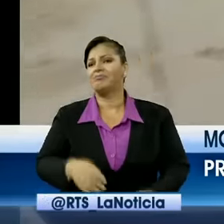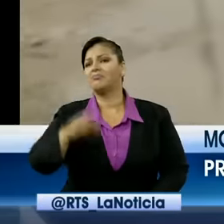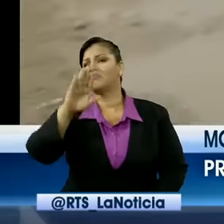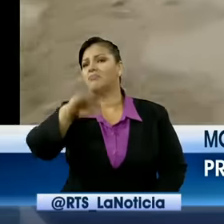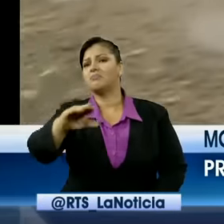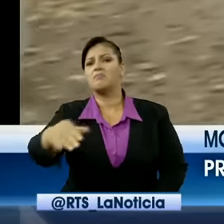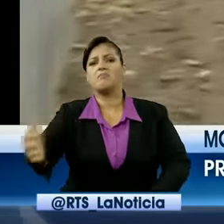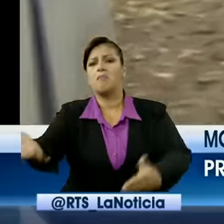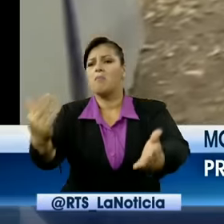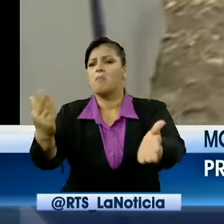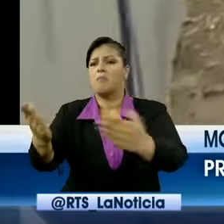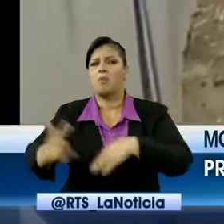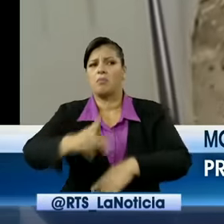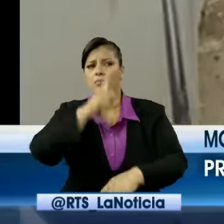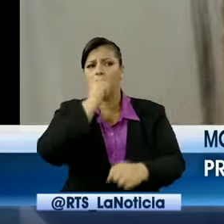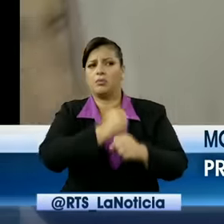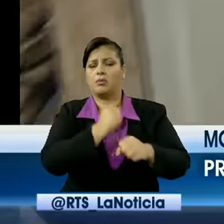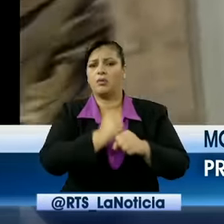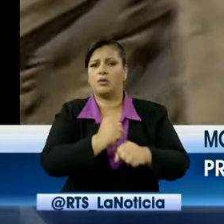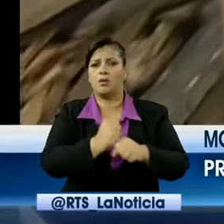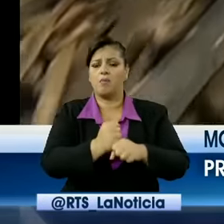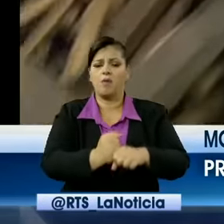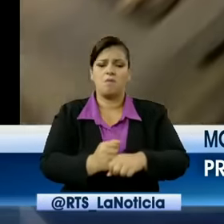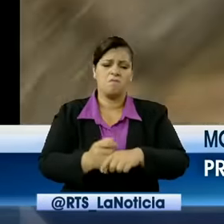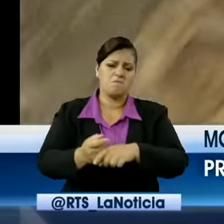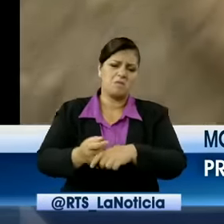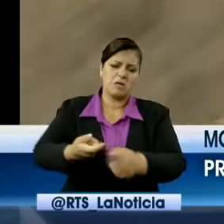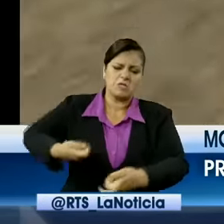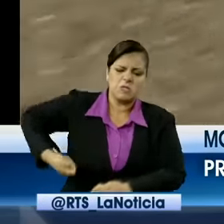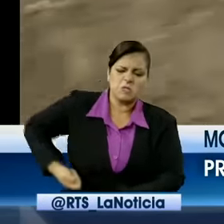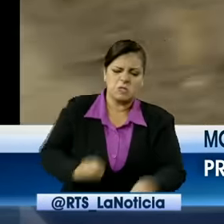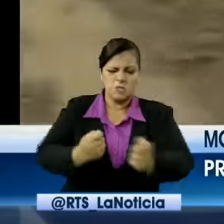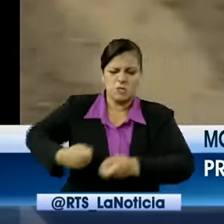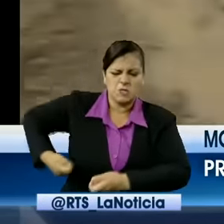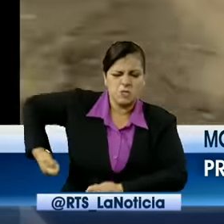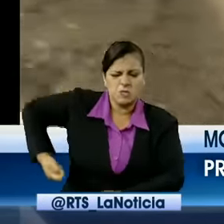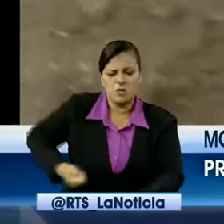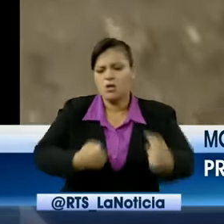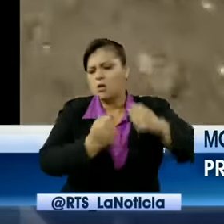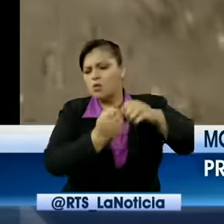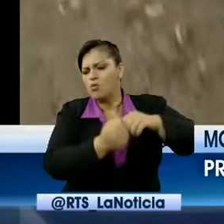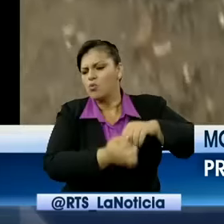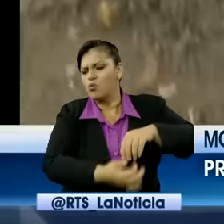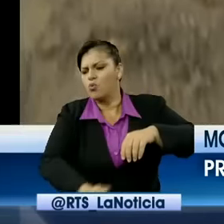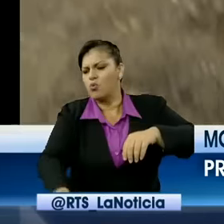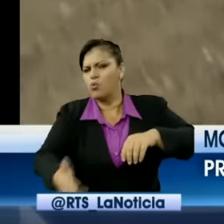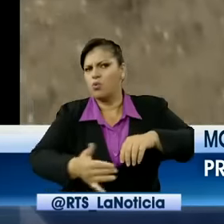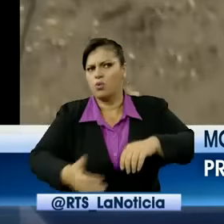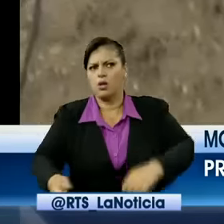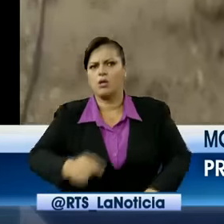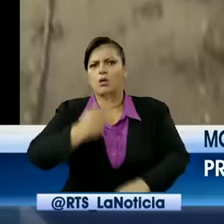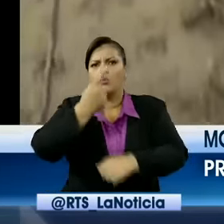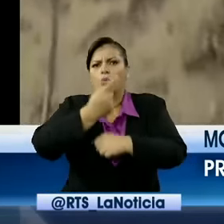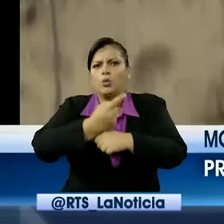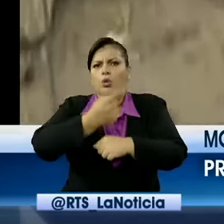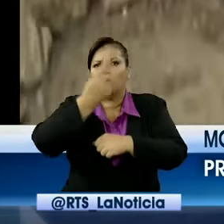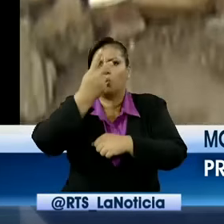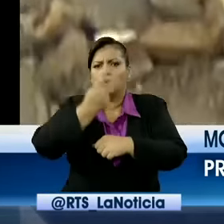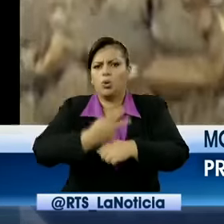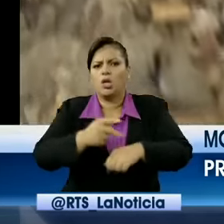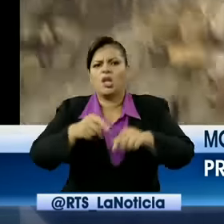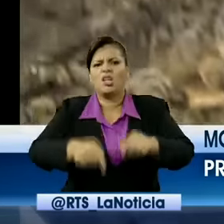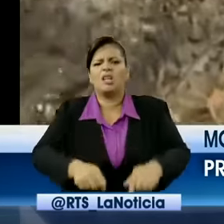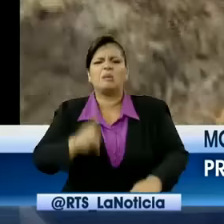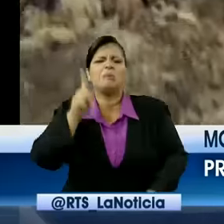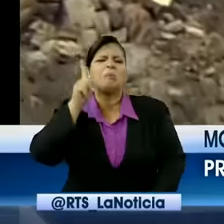ya podrá ver que sigue igual estancada el agua ahí y no baja. Ajá, correcto. Y eso, a dos días, eso se pone verde, porque todos los años así, se pone una lava,